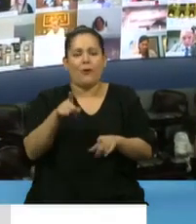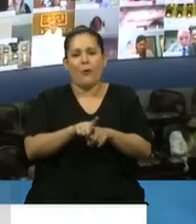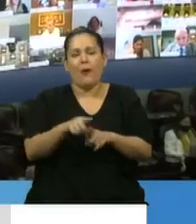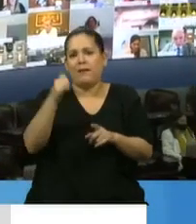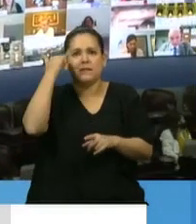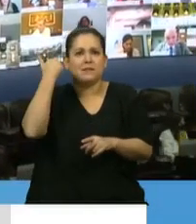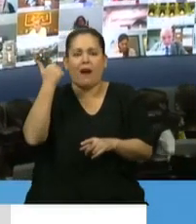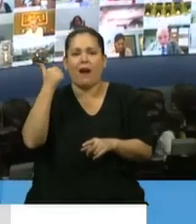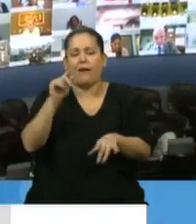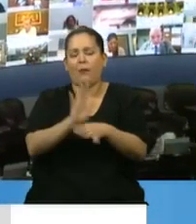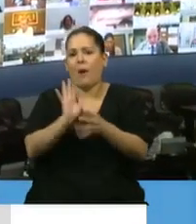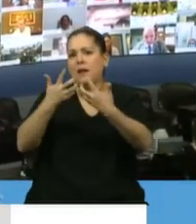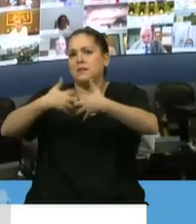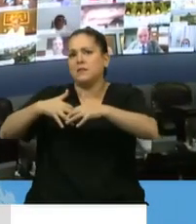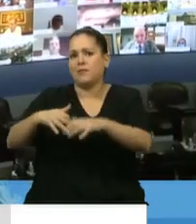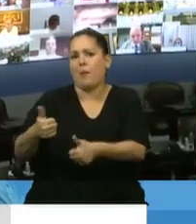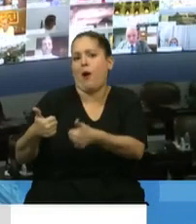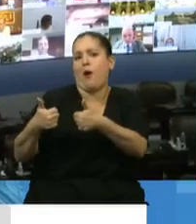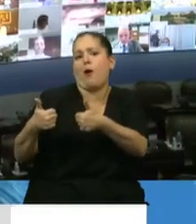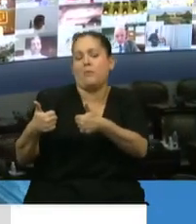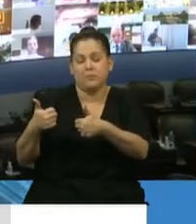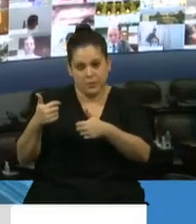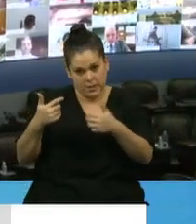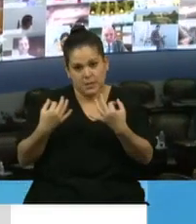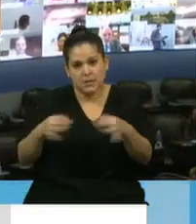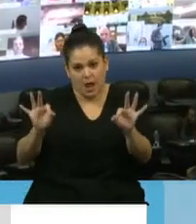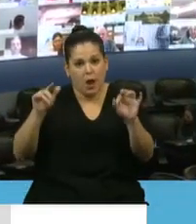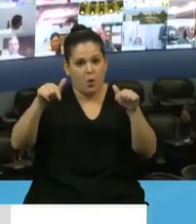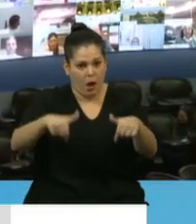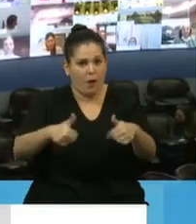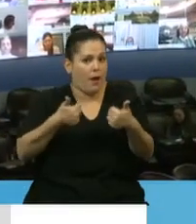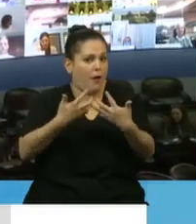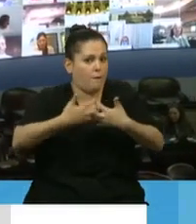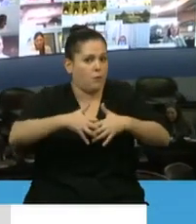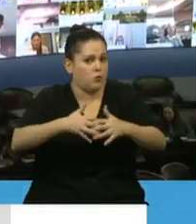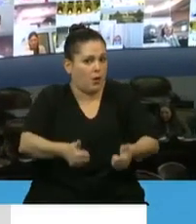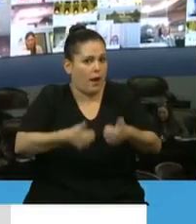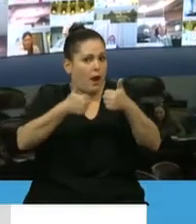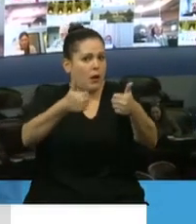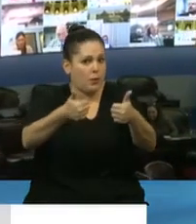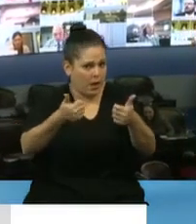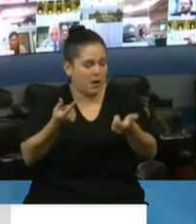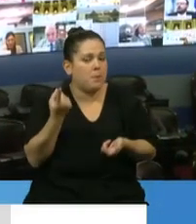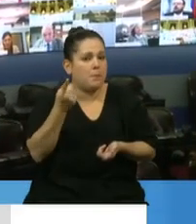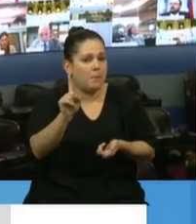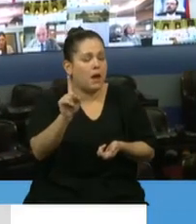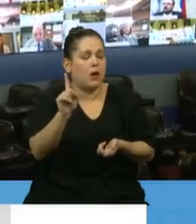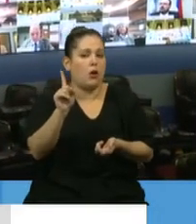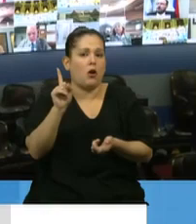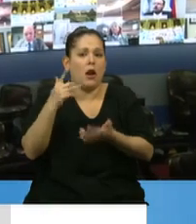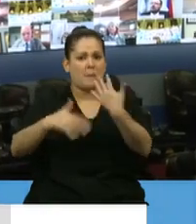que no nos enamoremos de un sistema que está funcionando por suerte muy bien, que sirve para la emergencia, que sirve para el